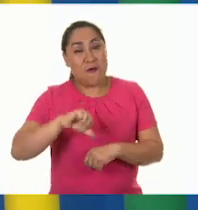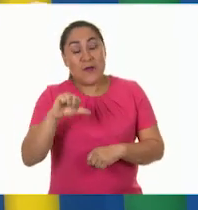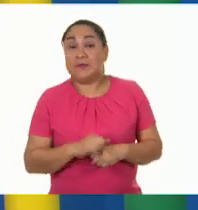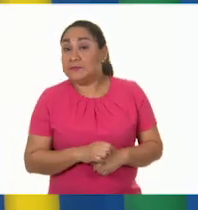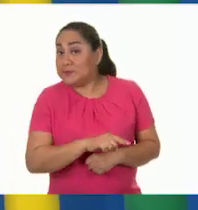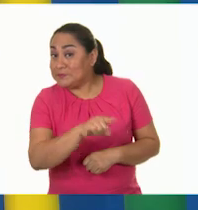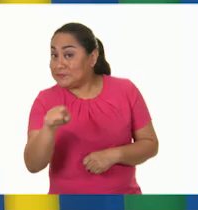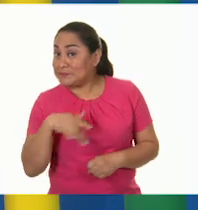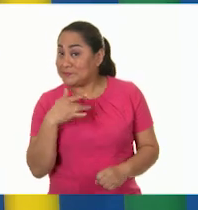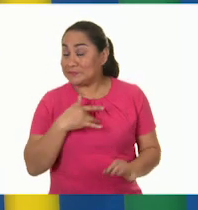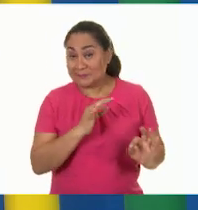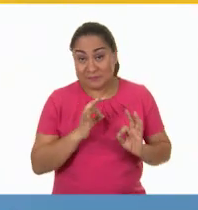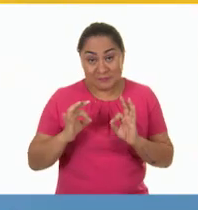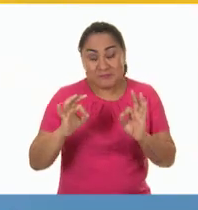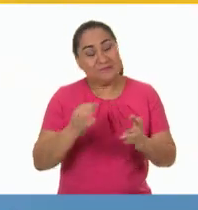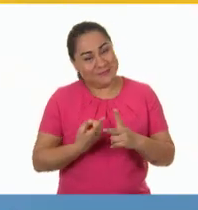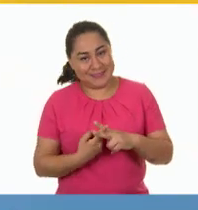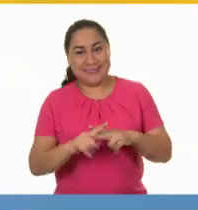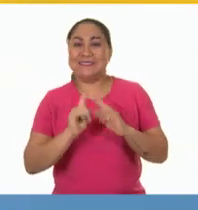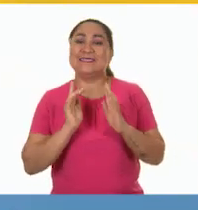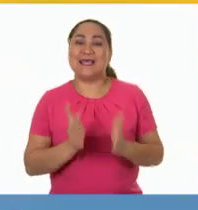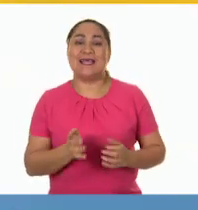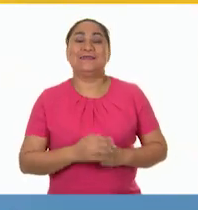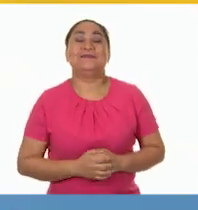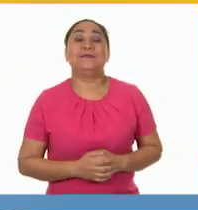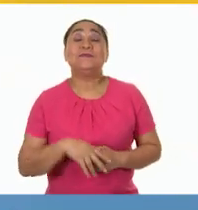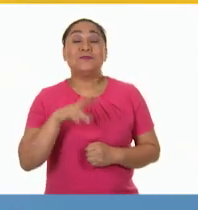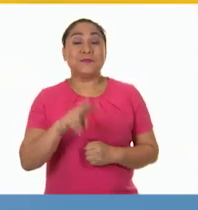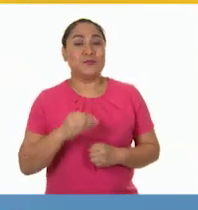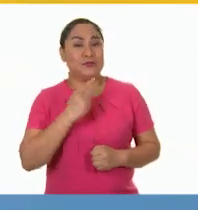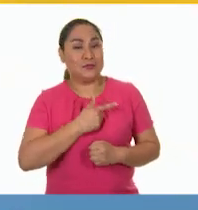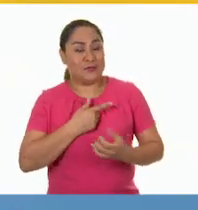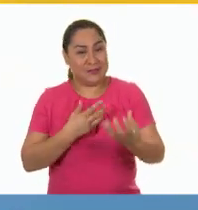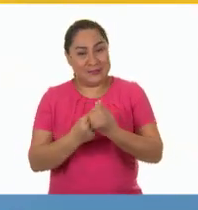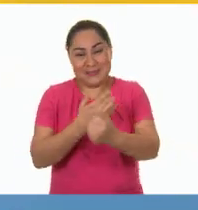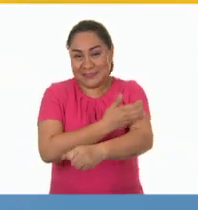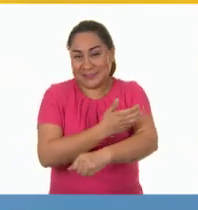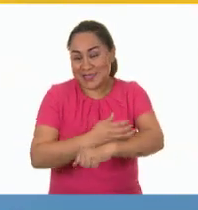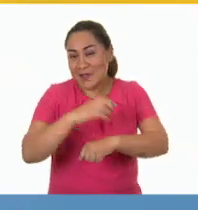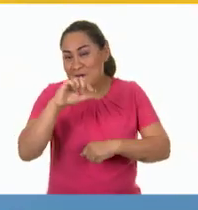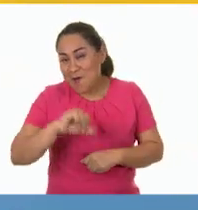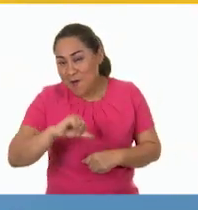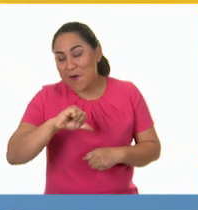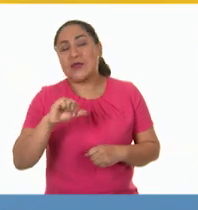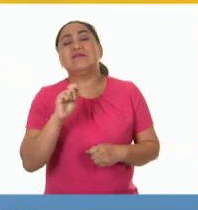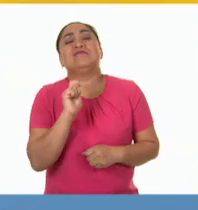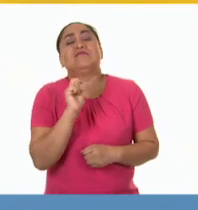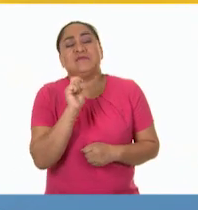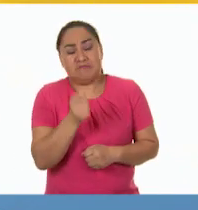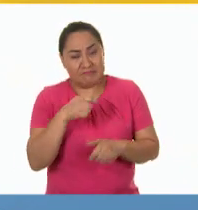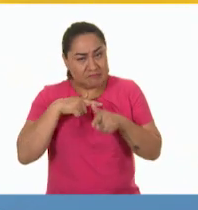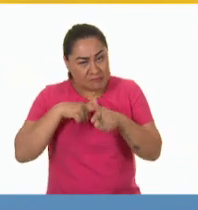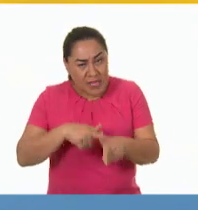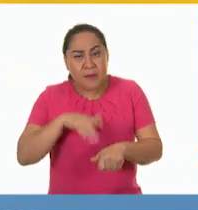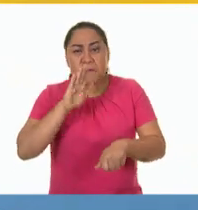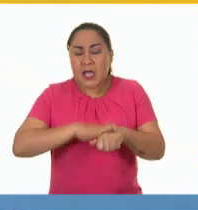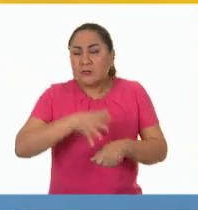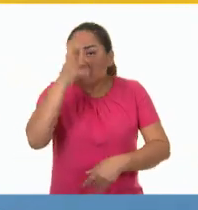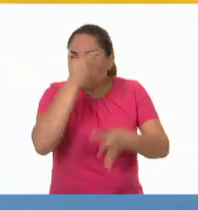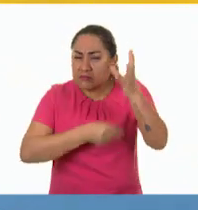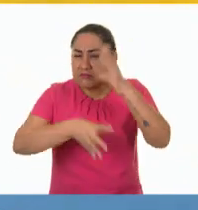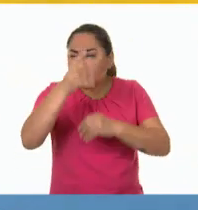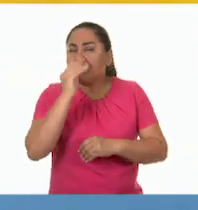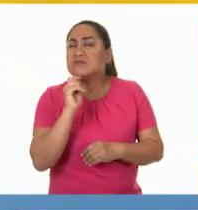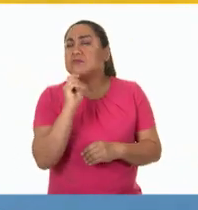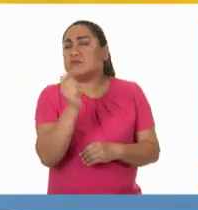listos, ¡comenzamos! Nos da muchísimo gusto que nos acompañen, ya que el día de hoy continuaremos aprendiendo sobre